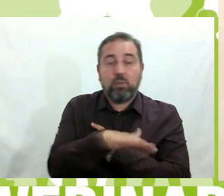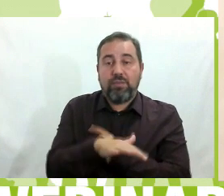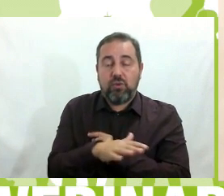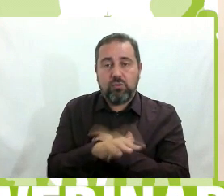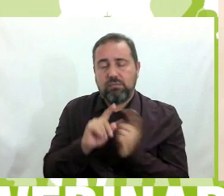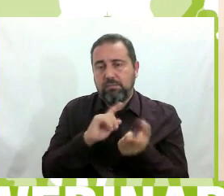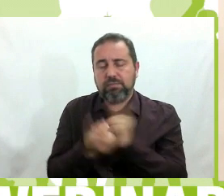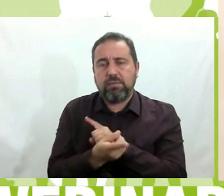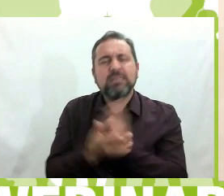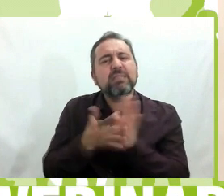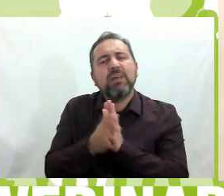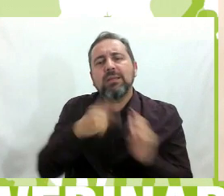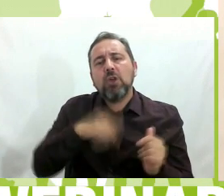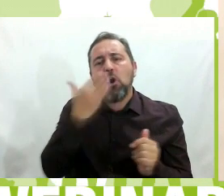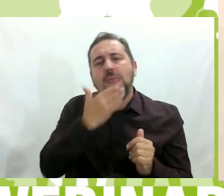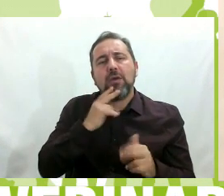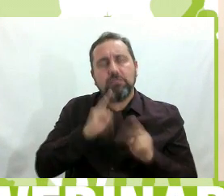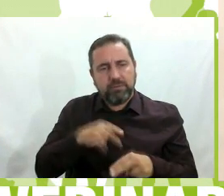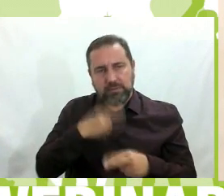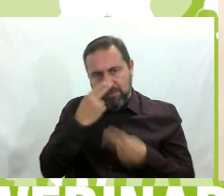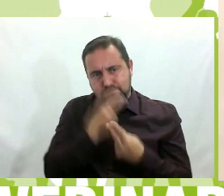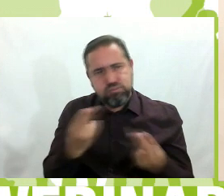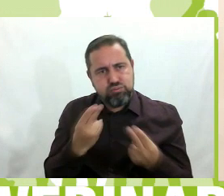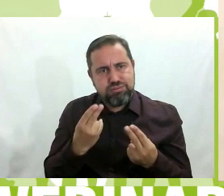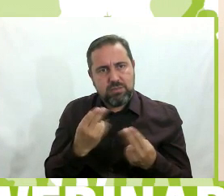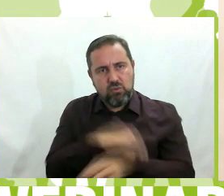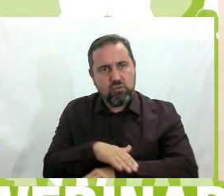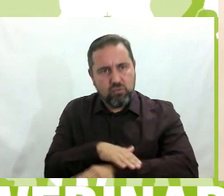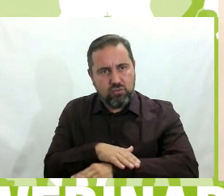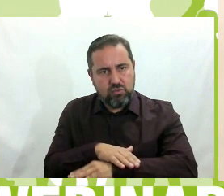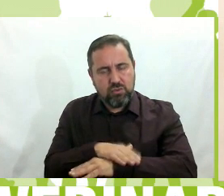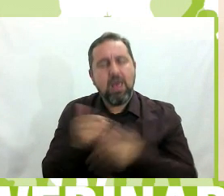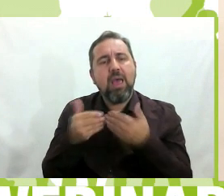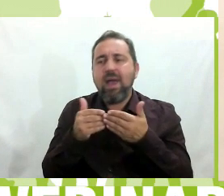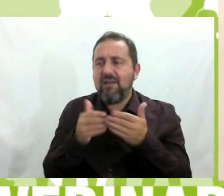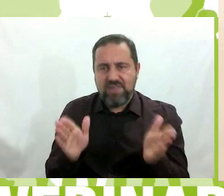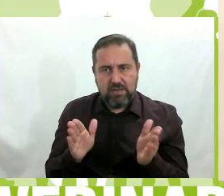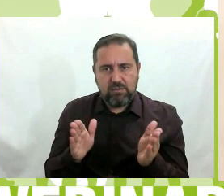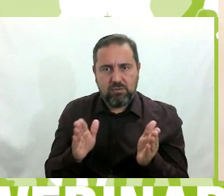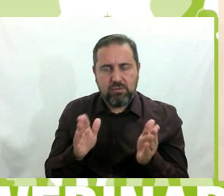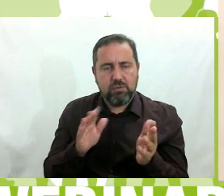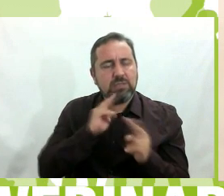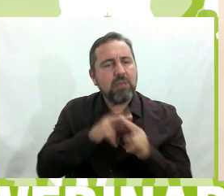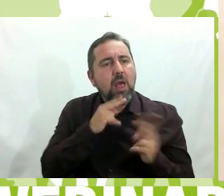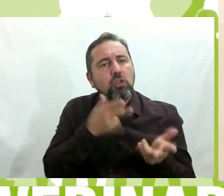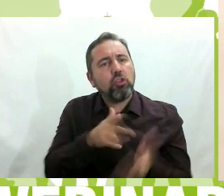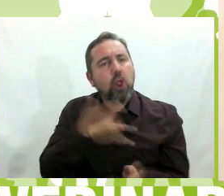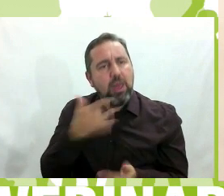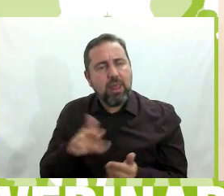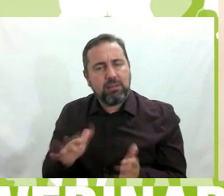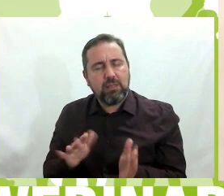Nos definimos como un cole público, abierto, tolerante, cercano,